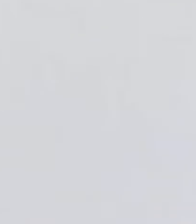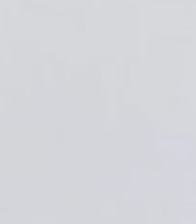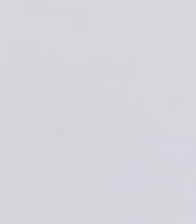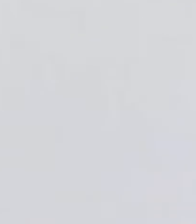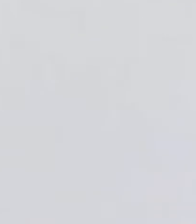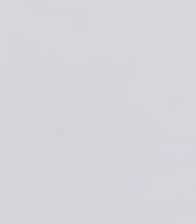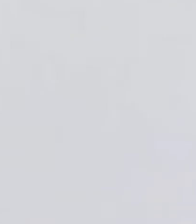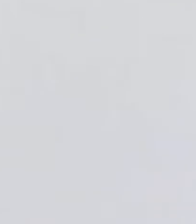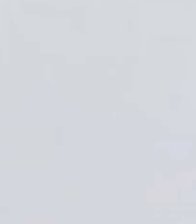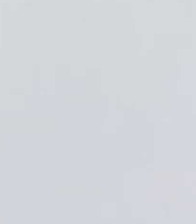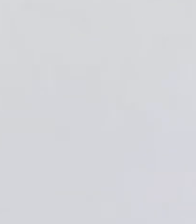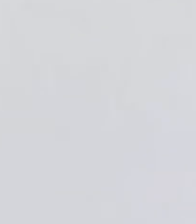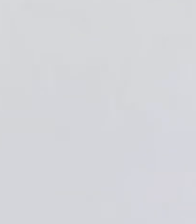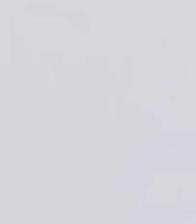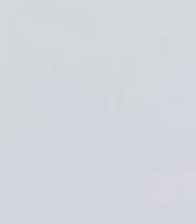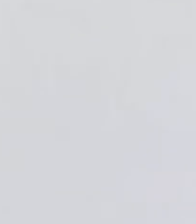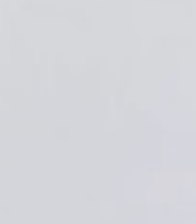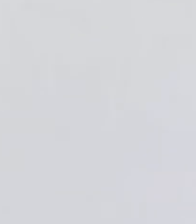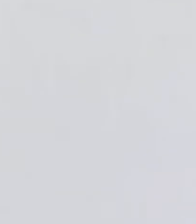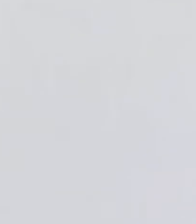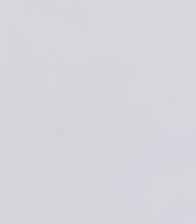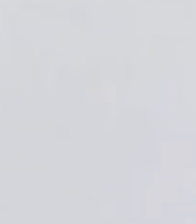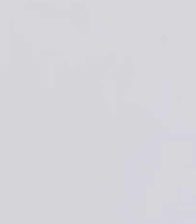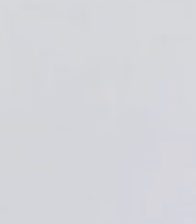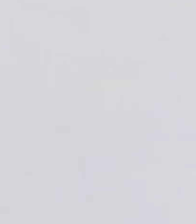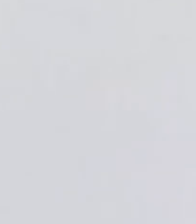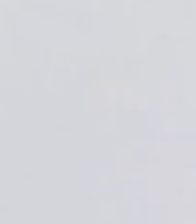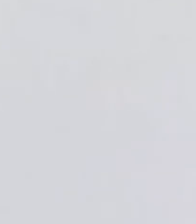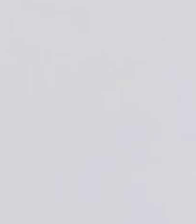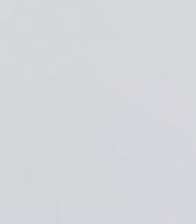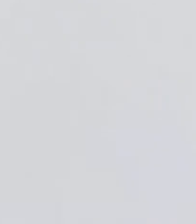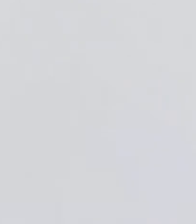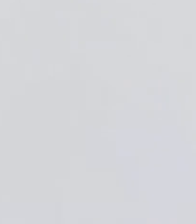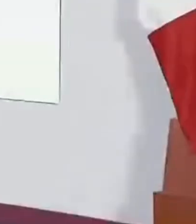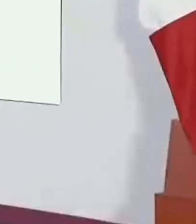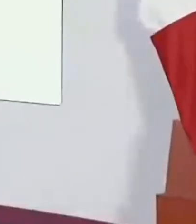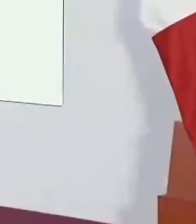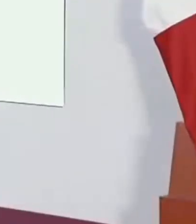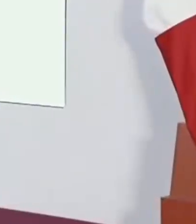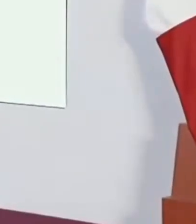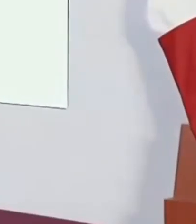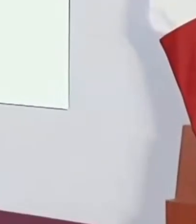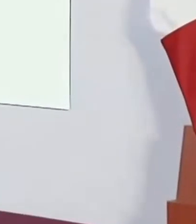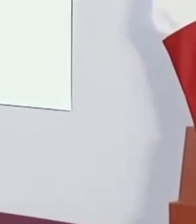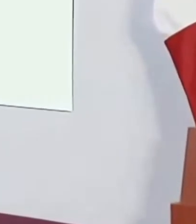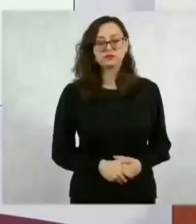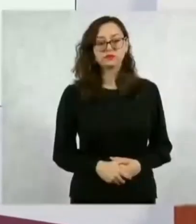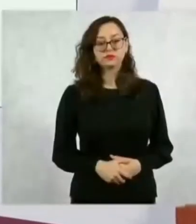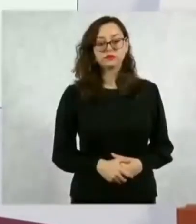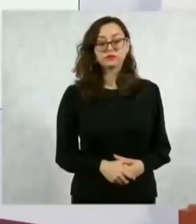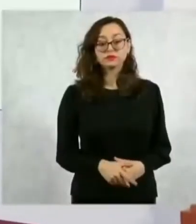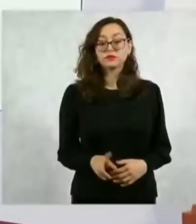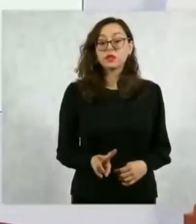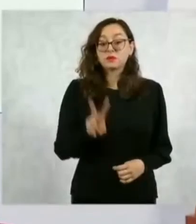Poder Judicial y además estamos de acuerdo, como lo dije ayer en el discurso, es para el bien de todos y todas